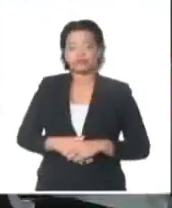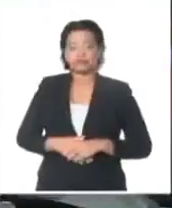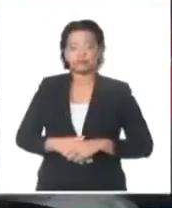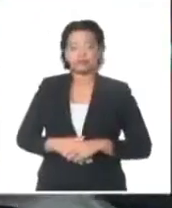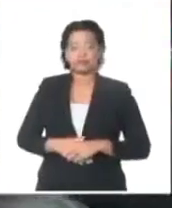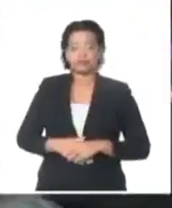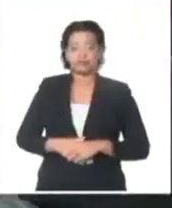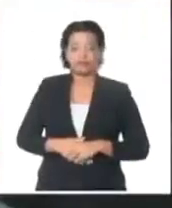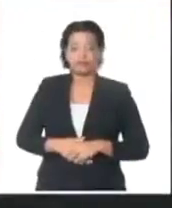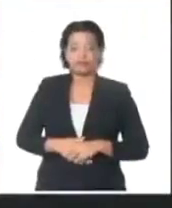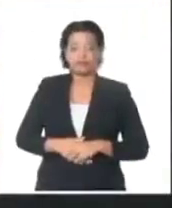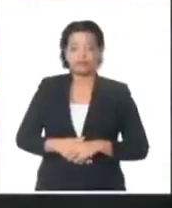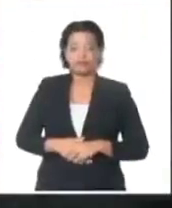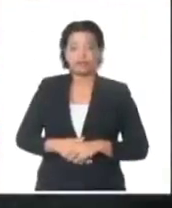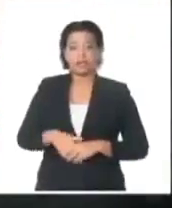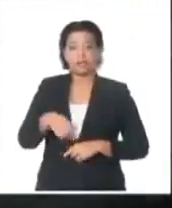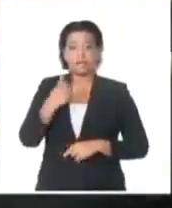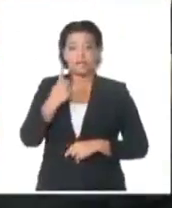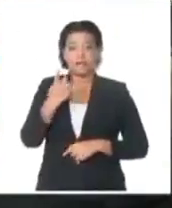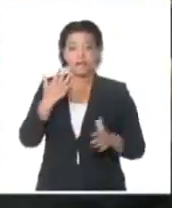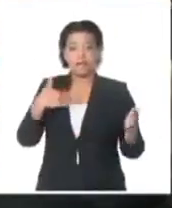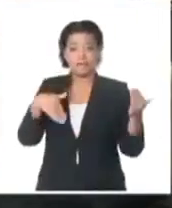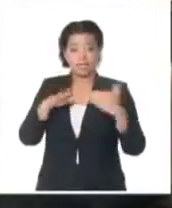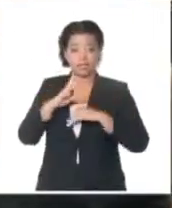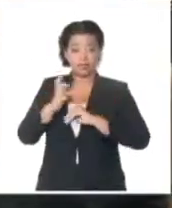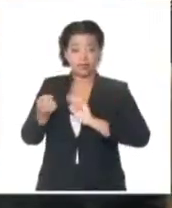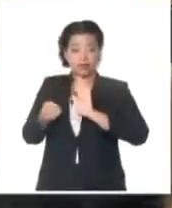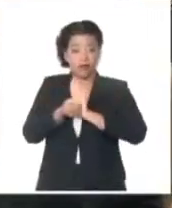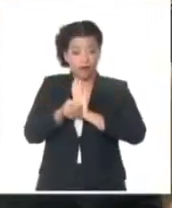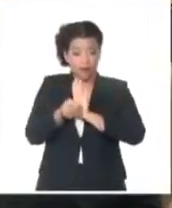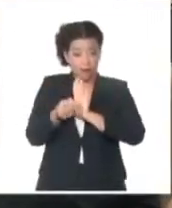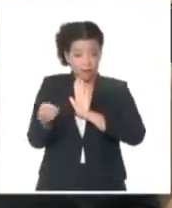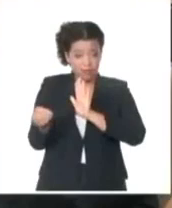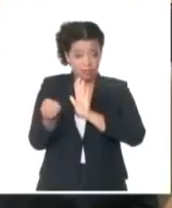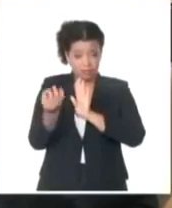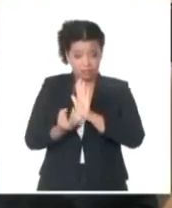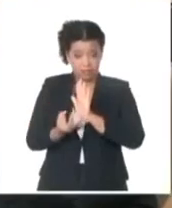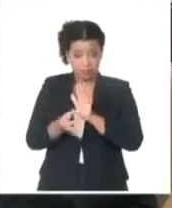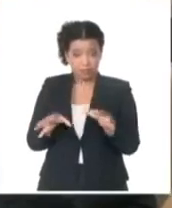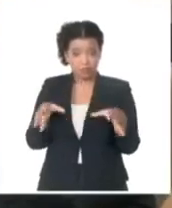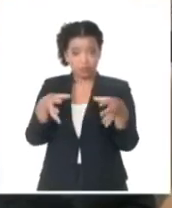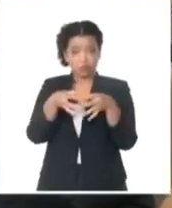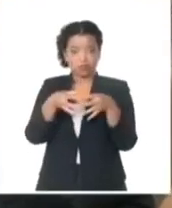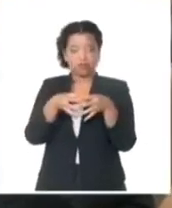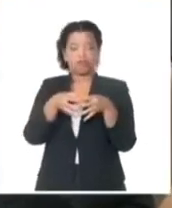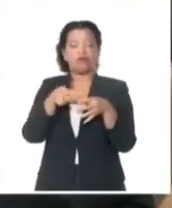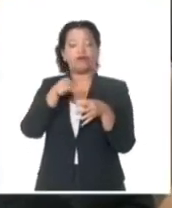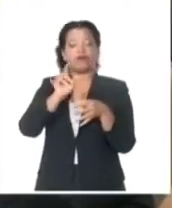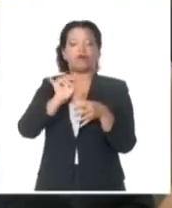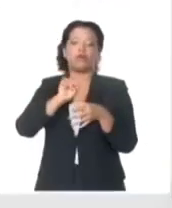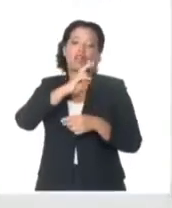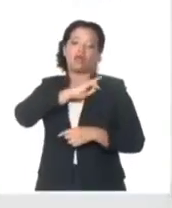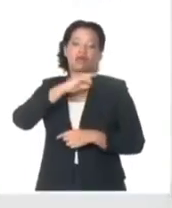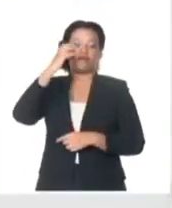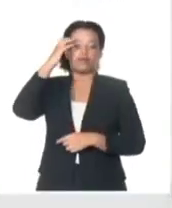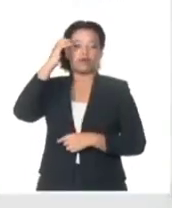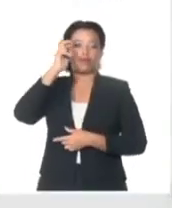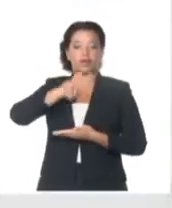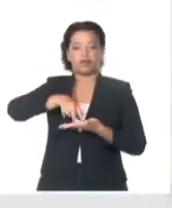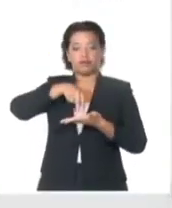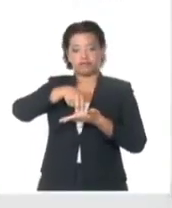aprobación del primer ministro y demás miembros del Consejo de Ministros, intervino el jefe de gobierno